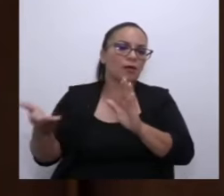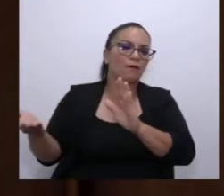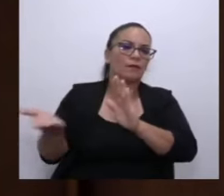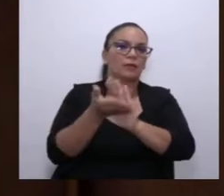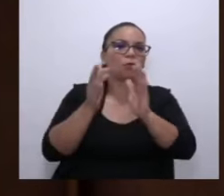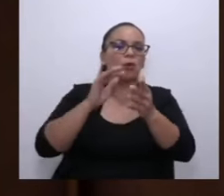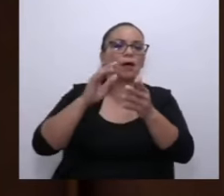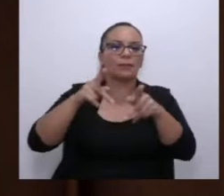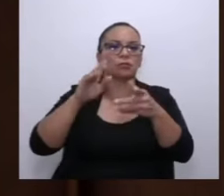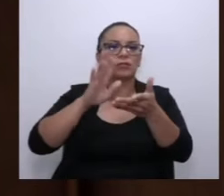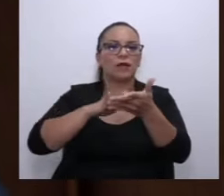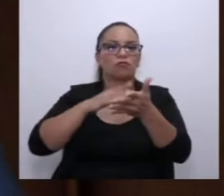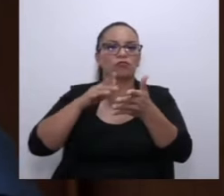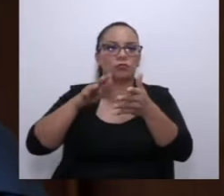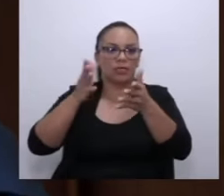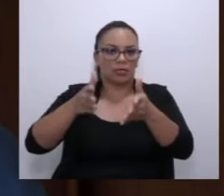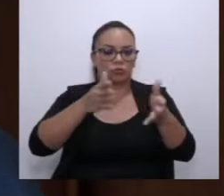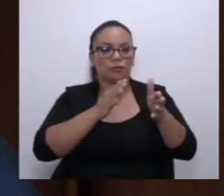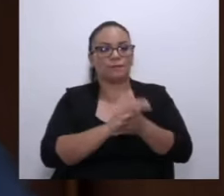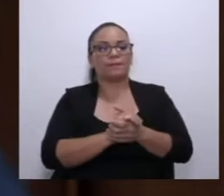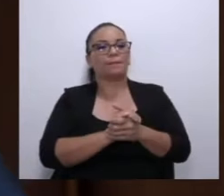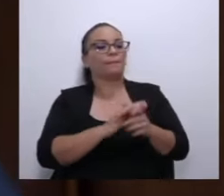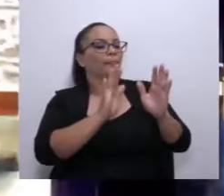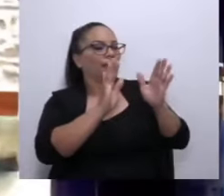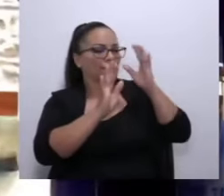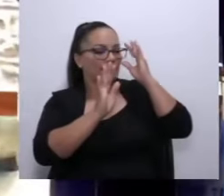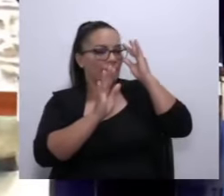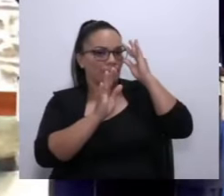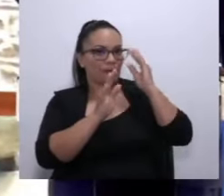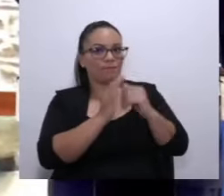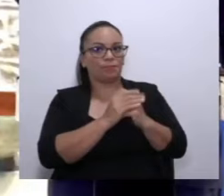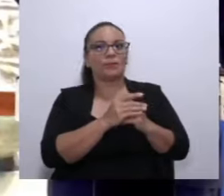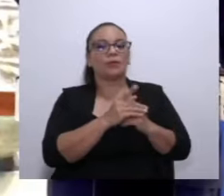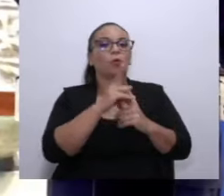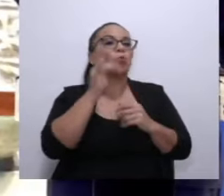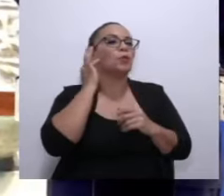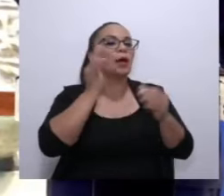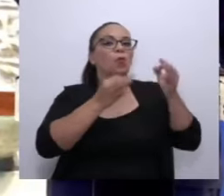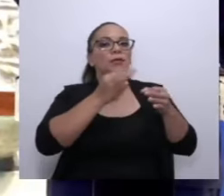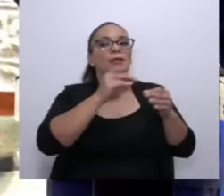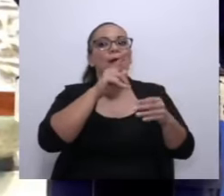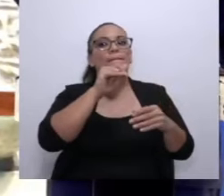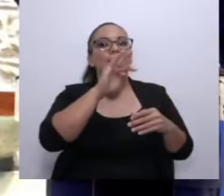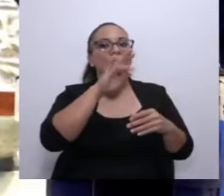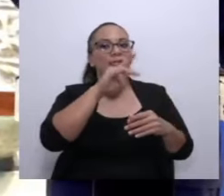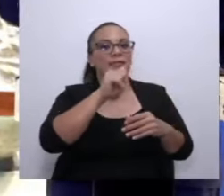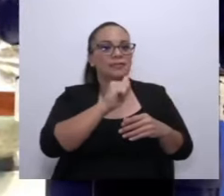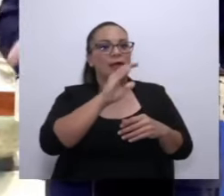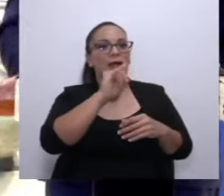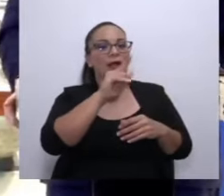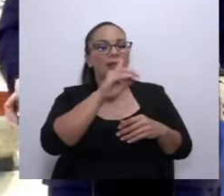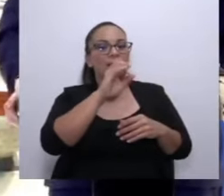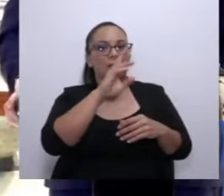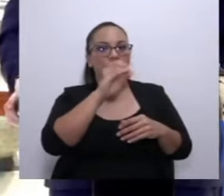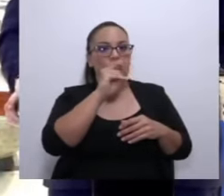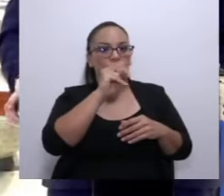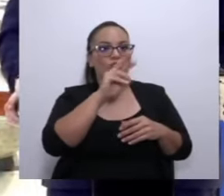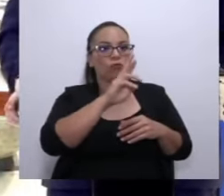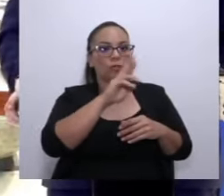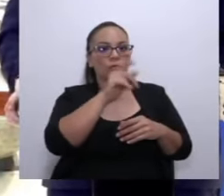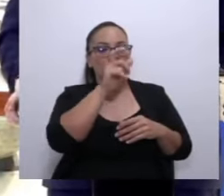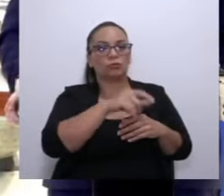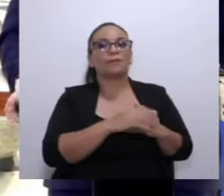arroceros. Gracias. Bueno, fue una jueza que se llama Patricia Calderón Rodríguez del Tribunal